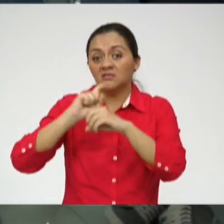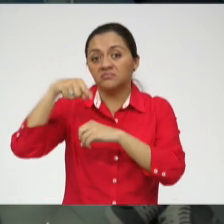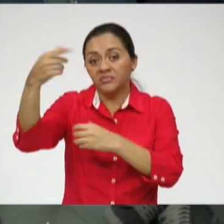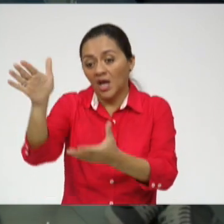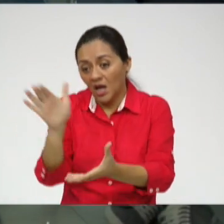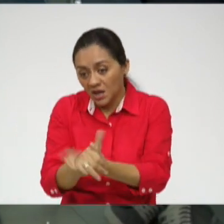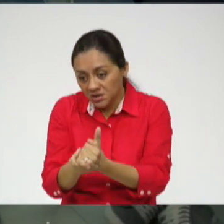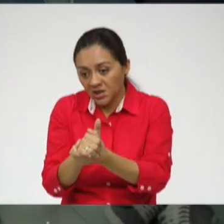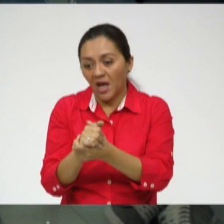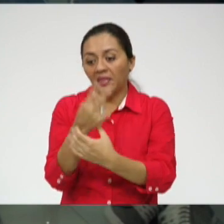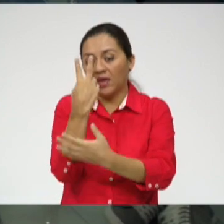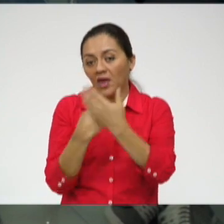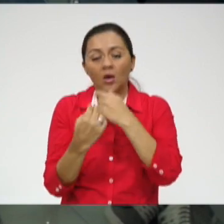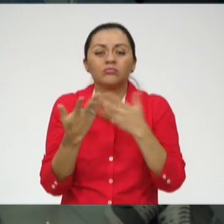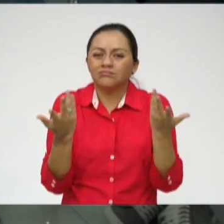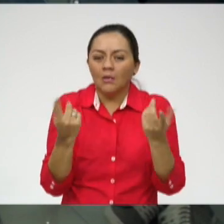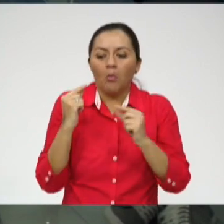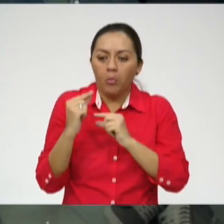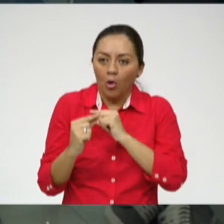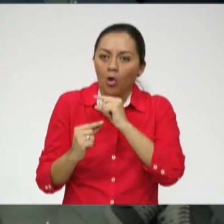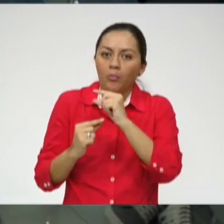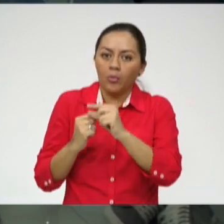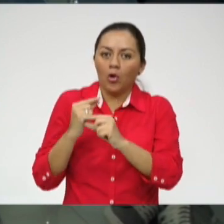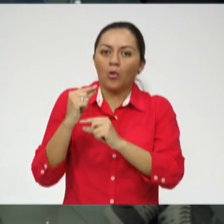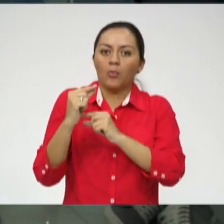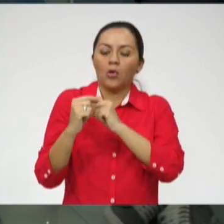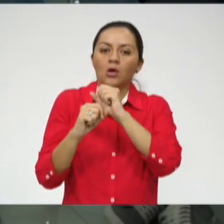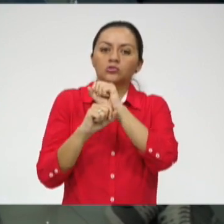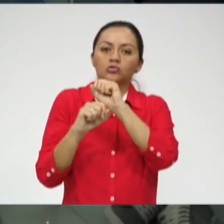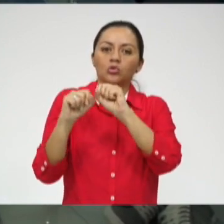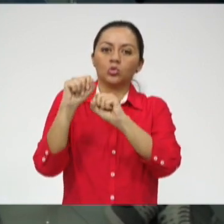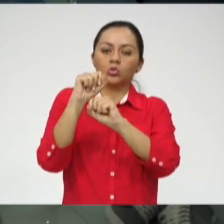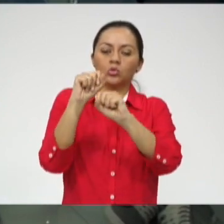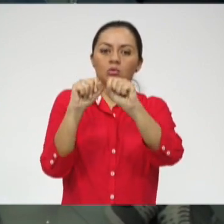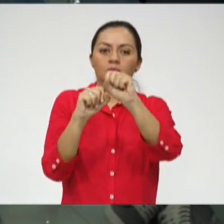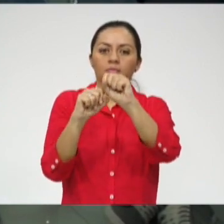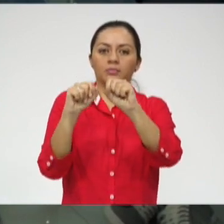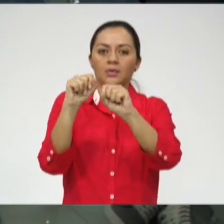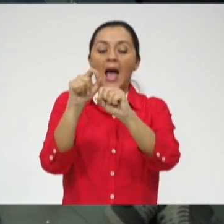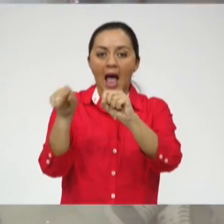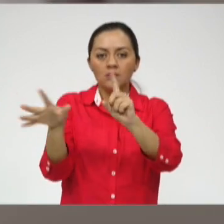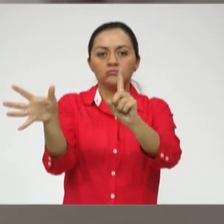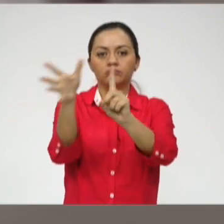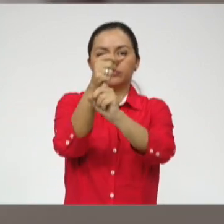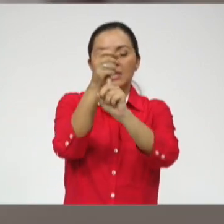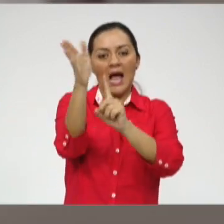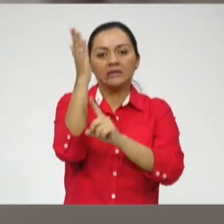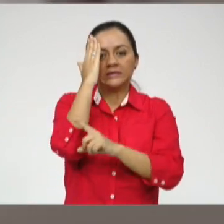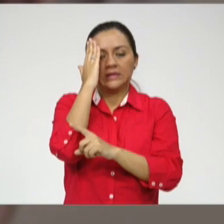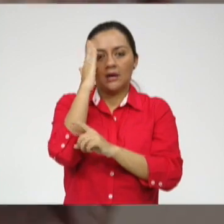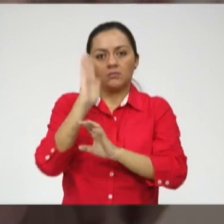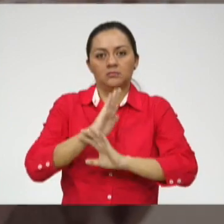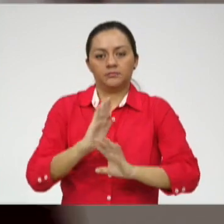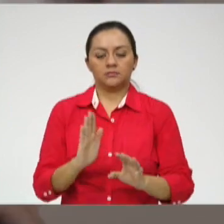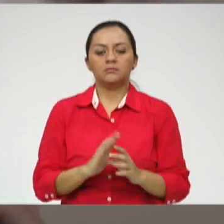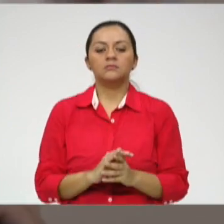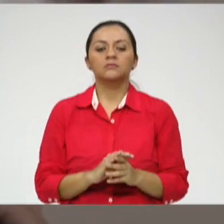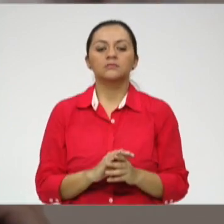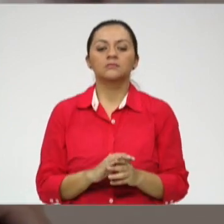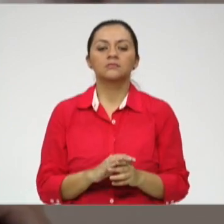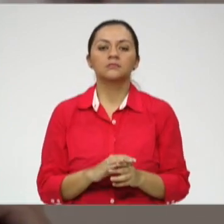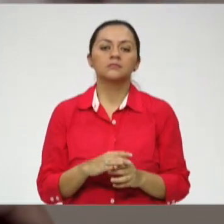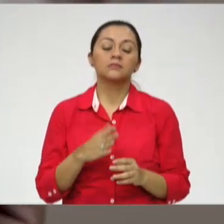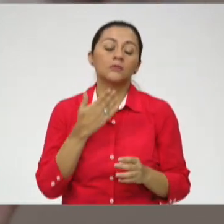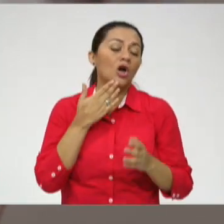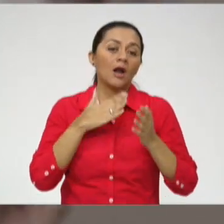poco a poco lo vas construyendo, pero tú ya sabes a la meta que quieres llegar. El que ha determinado sus